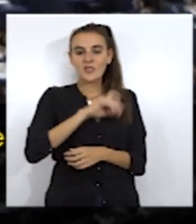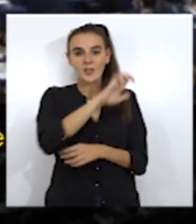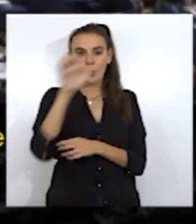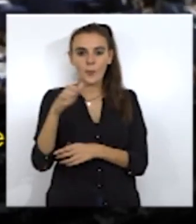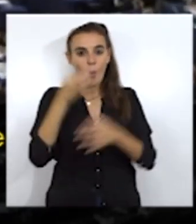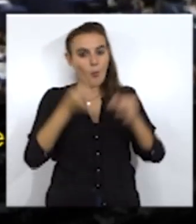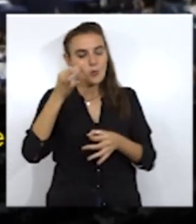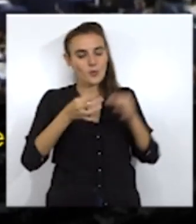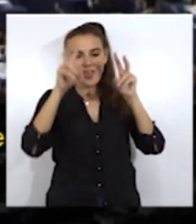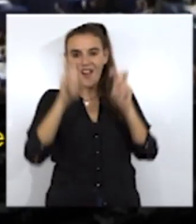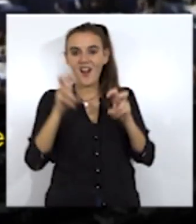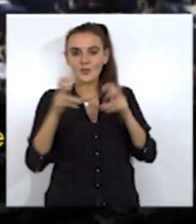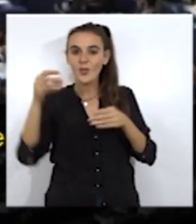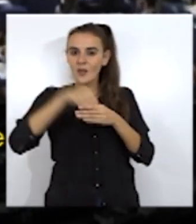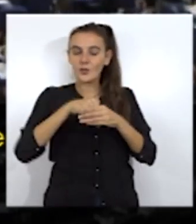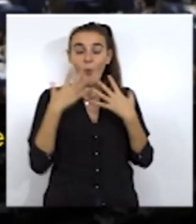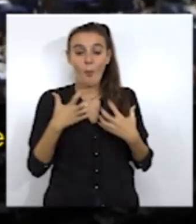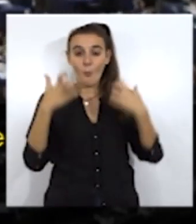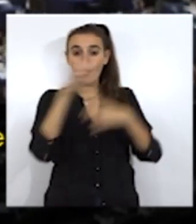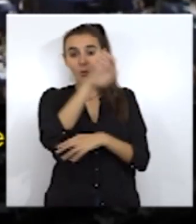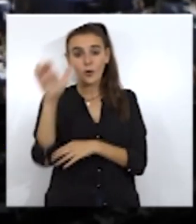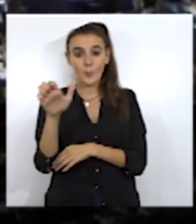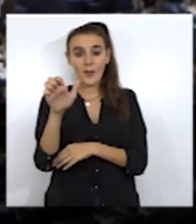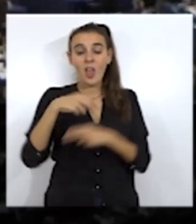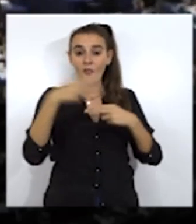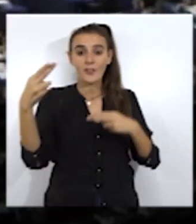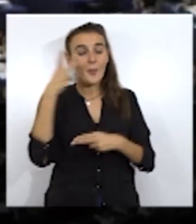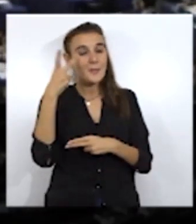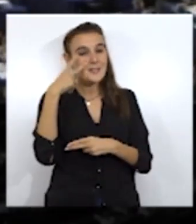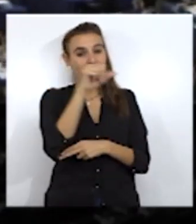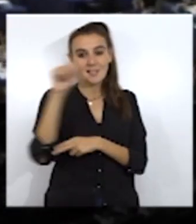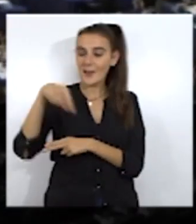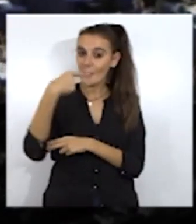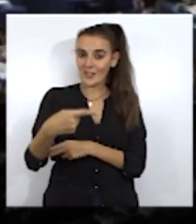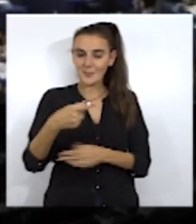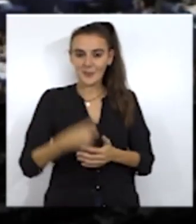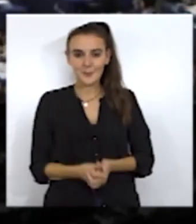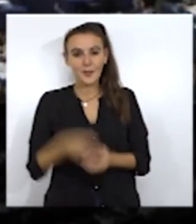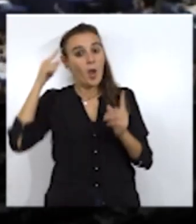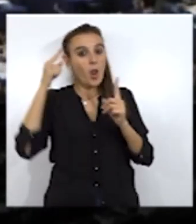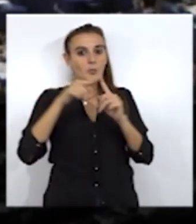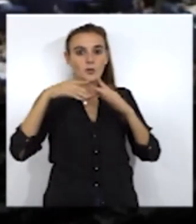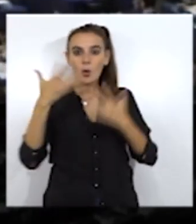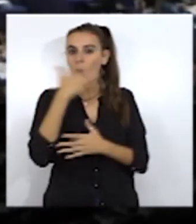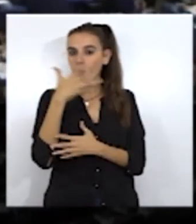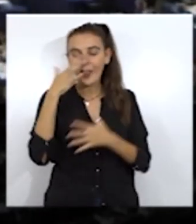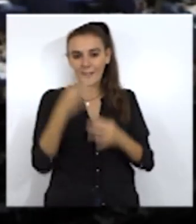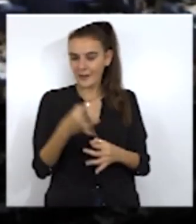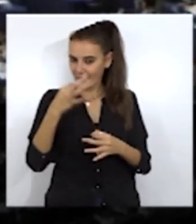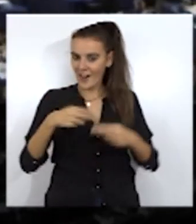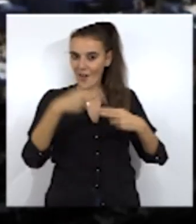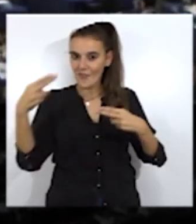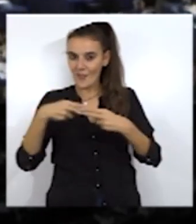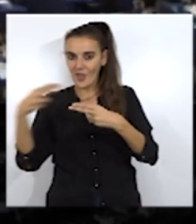Libertad de Civiles, Justicia y Asuntos de Interior del Parlamento Europeo visitará la frontera la semana próxima. El objetivo es conocer la